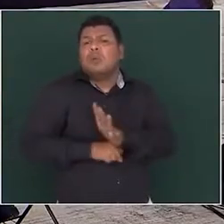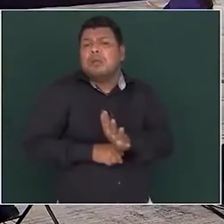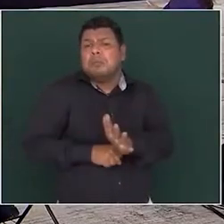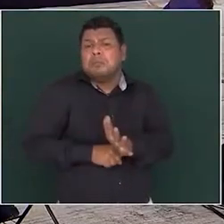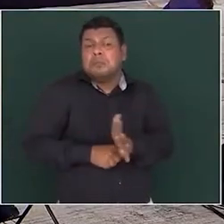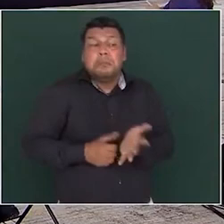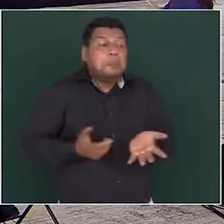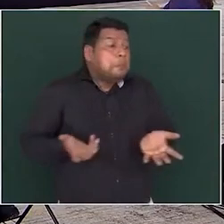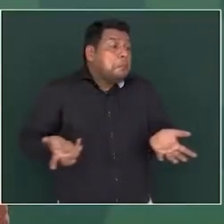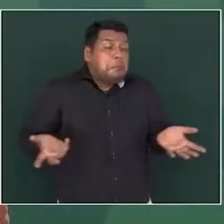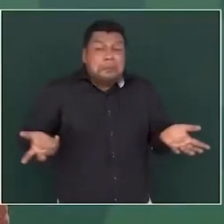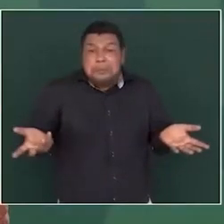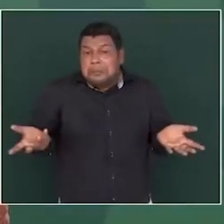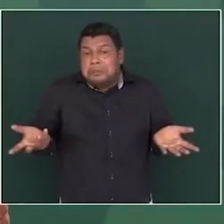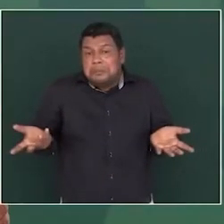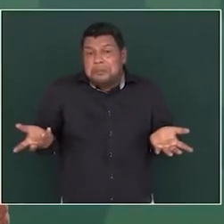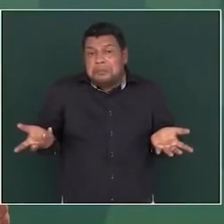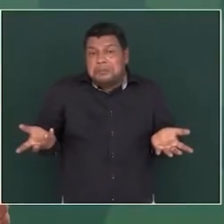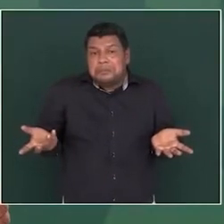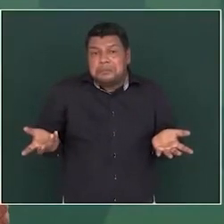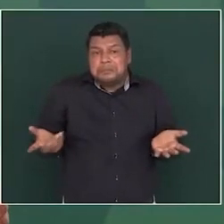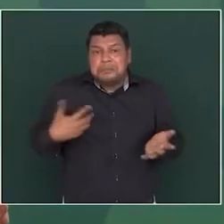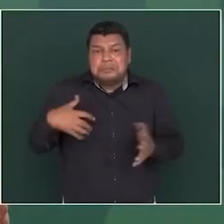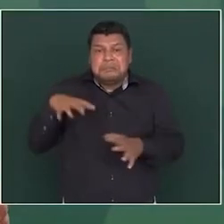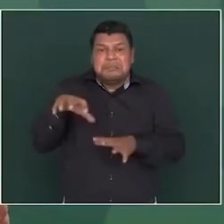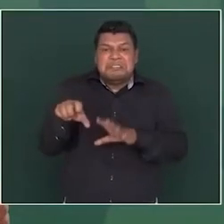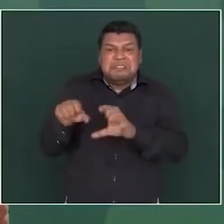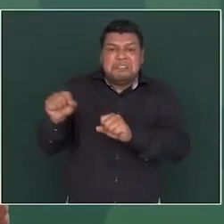no voy a hablar de Acteal